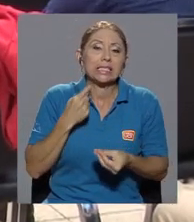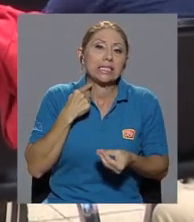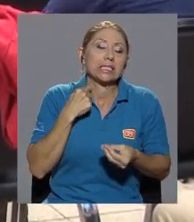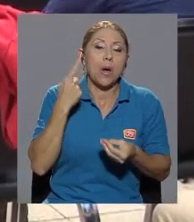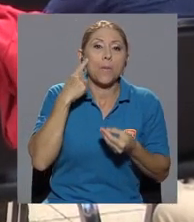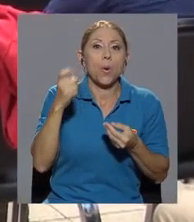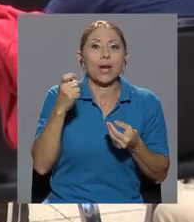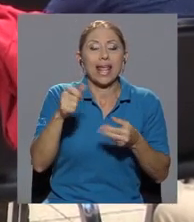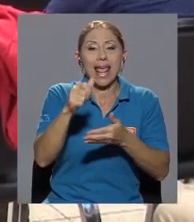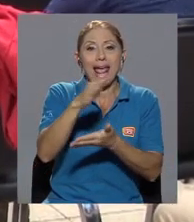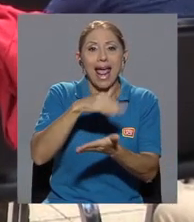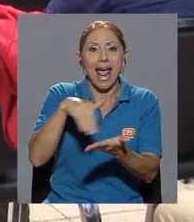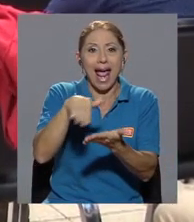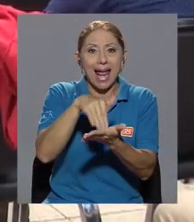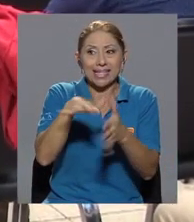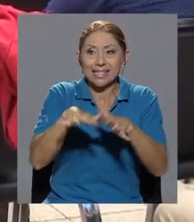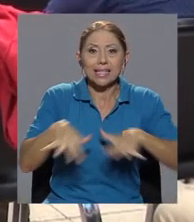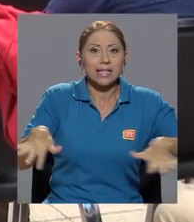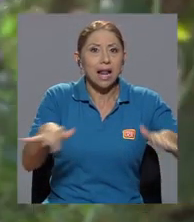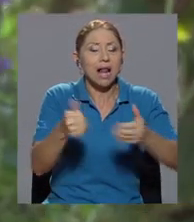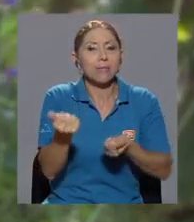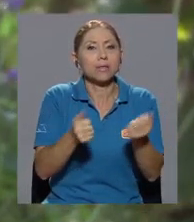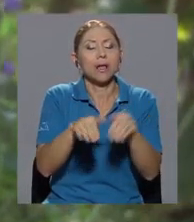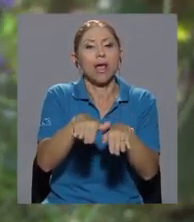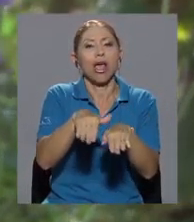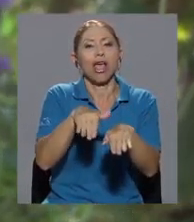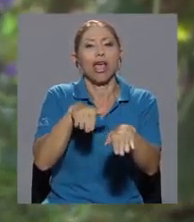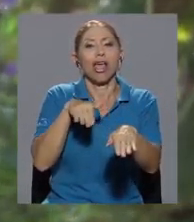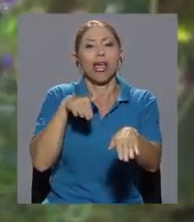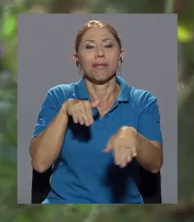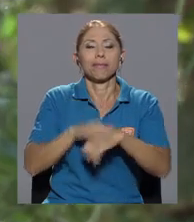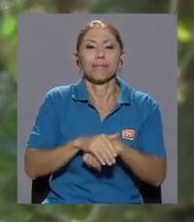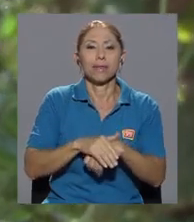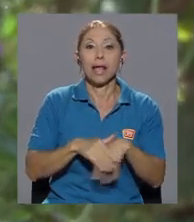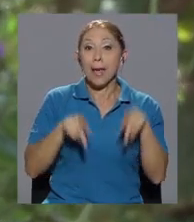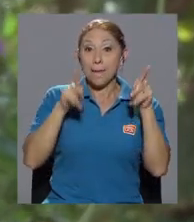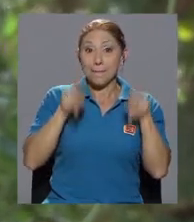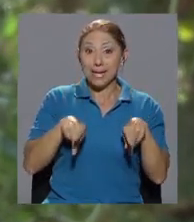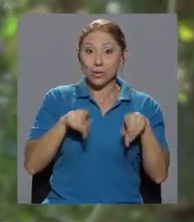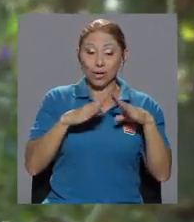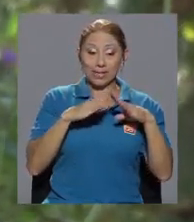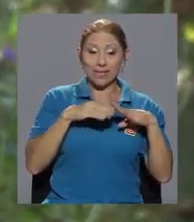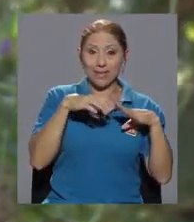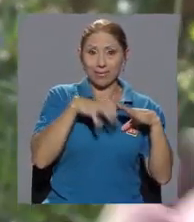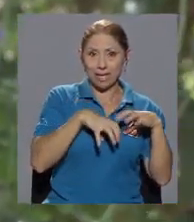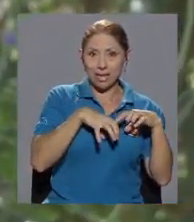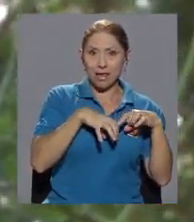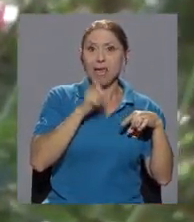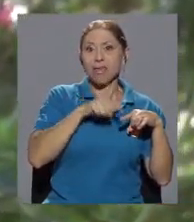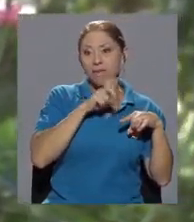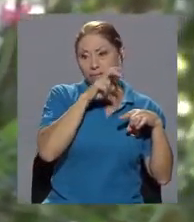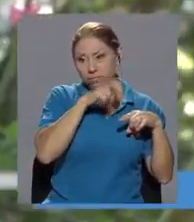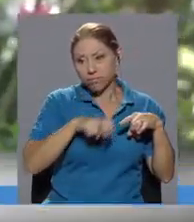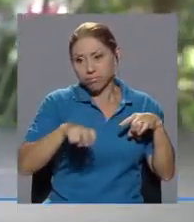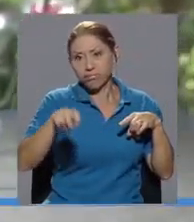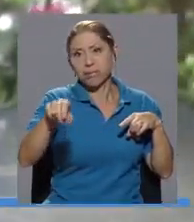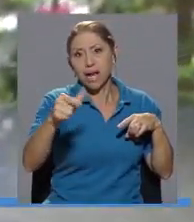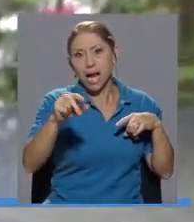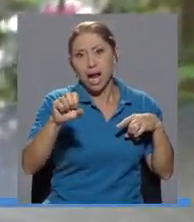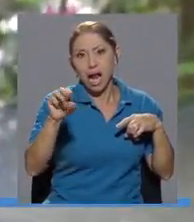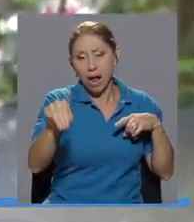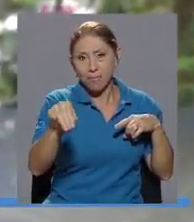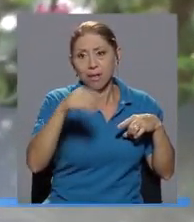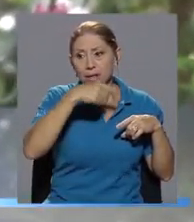metropolitana. Tomamos a todas las personas que cambian de cantón para trabajar en la GAM, que es un millón y medio de personas